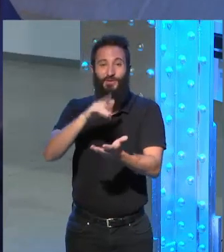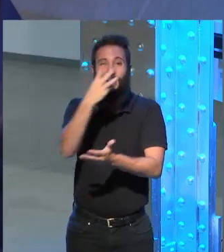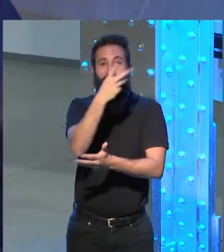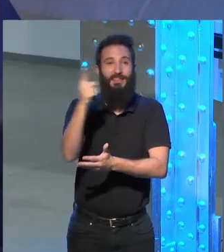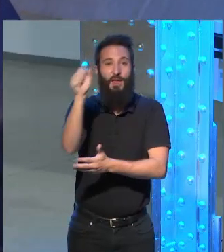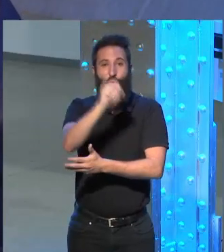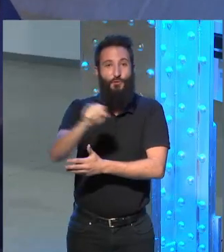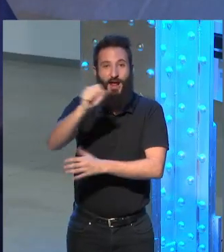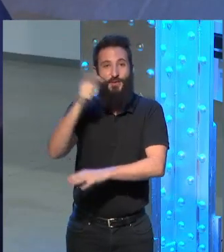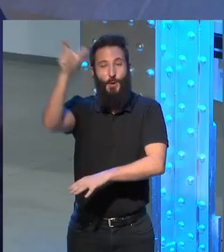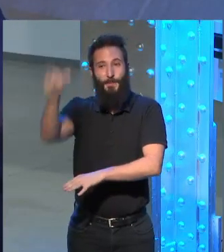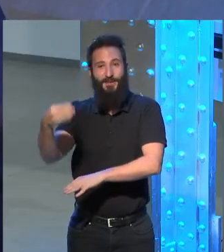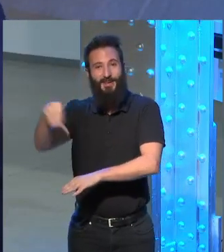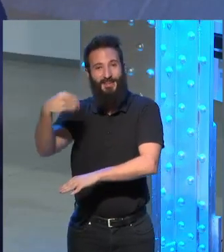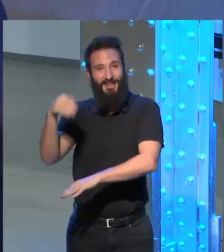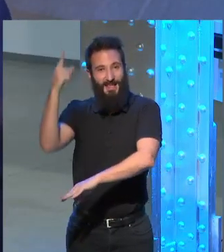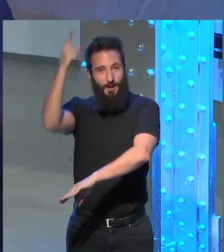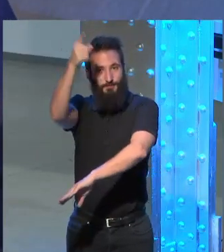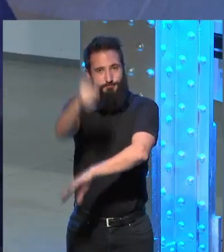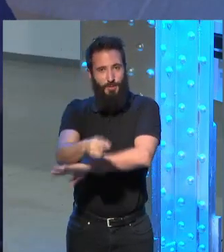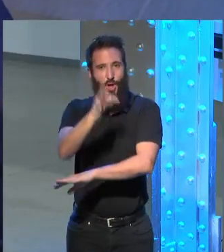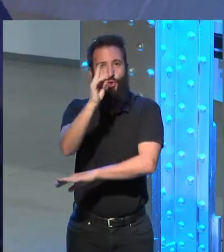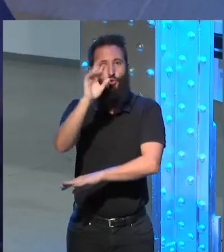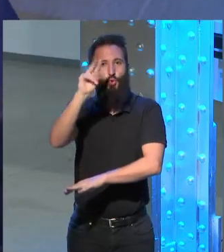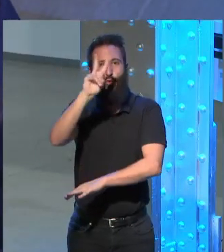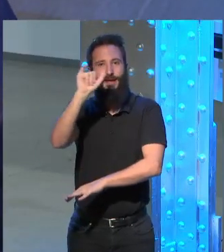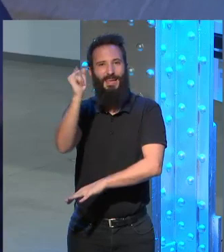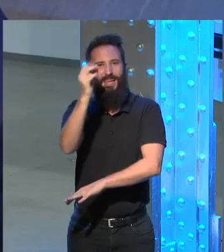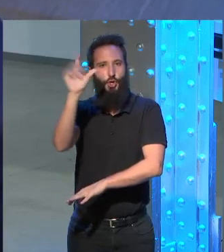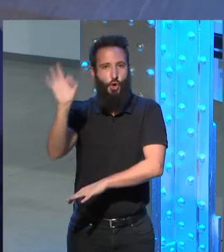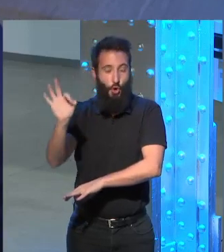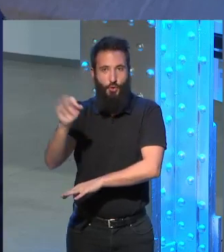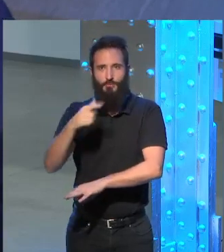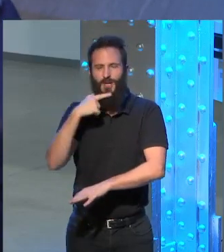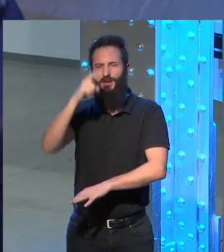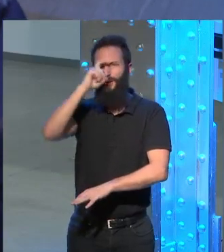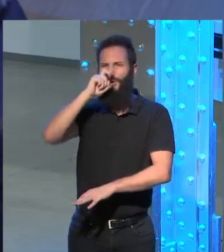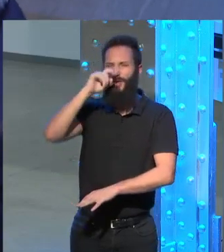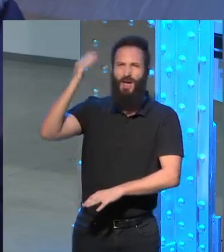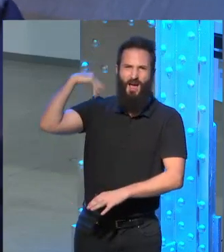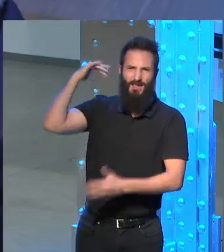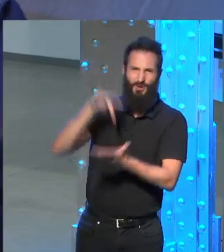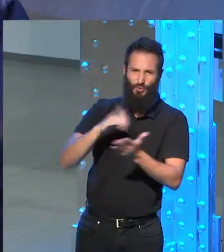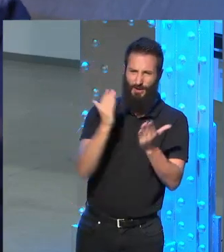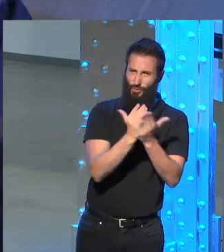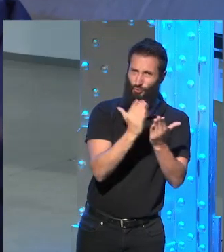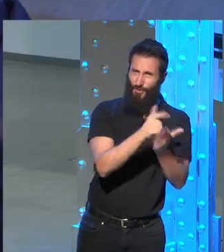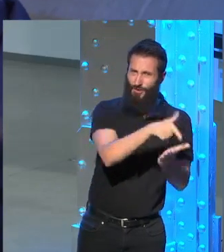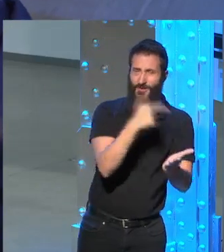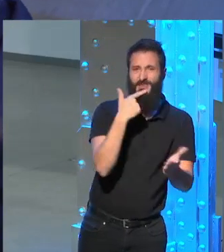la dictadura de Trujillo yo recordaba porque era estudiante universitario que esta dictadura se había